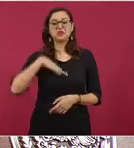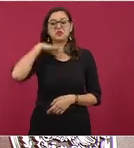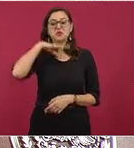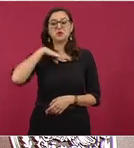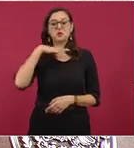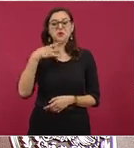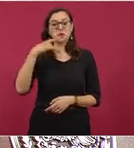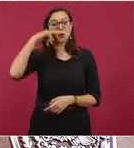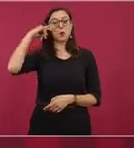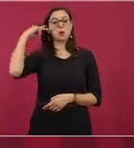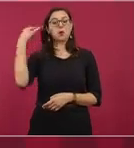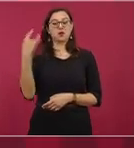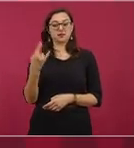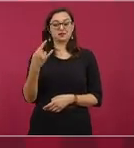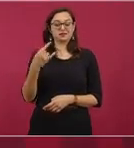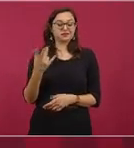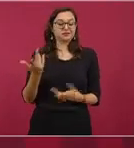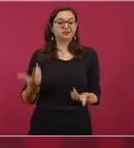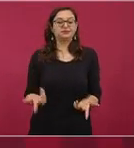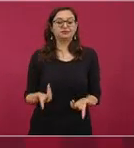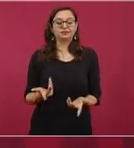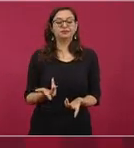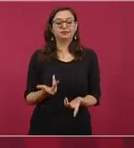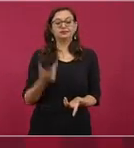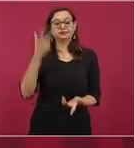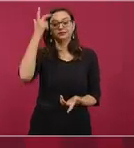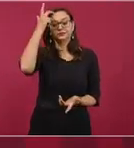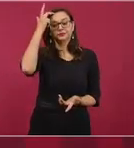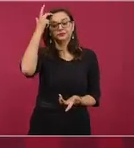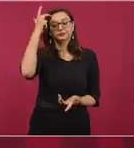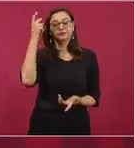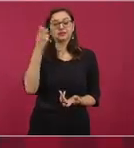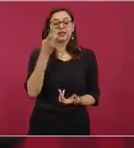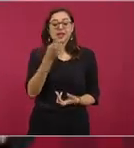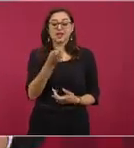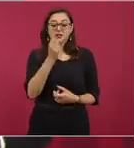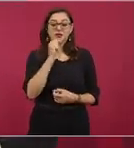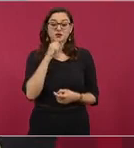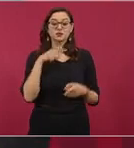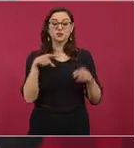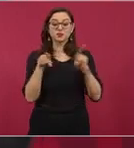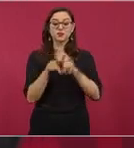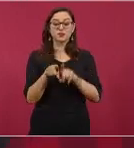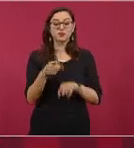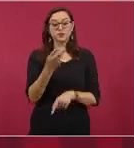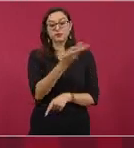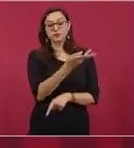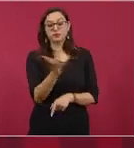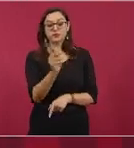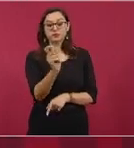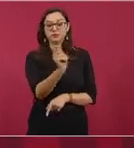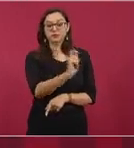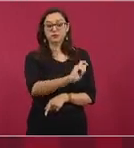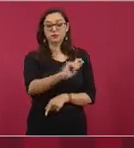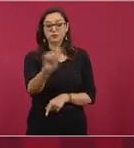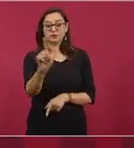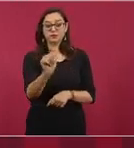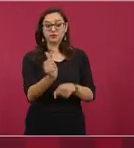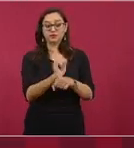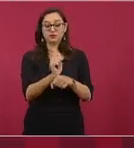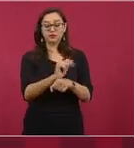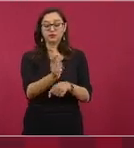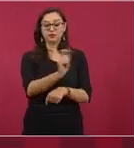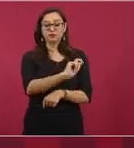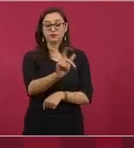leyendo. Entonces, así a estos famosos los pusieron a leer, quién